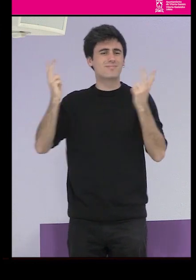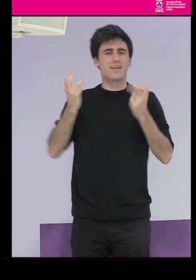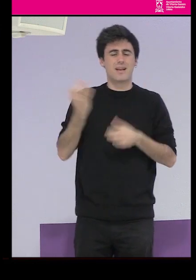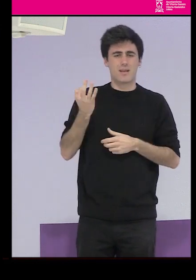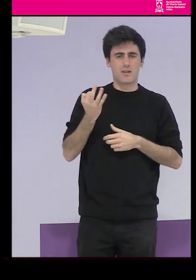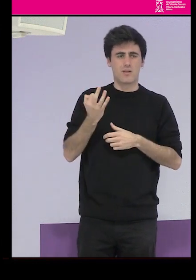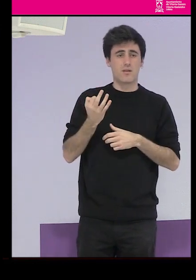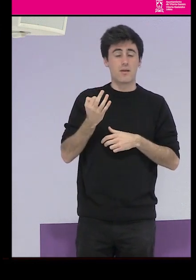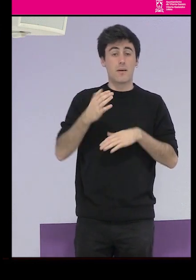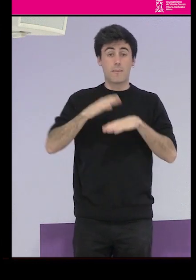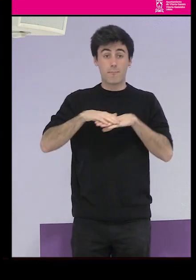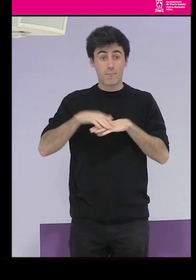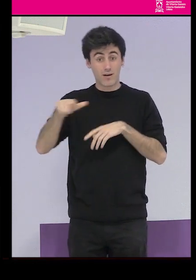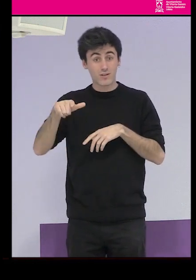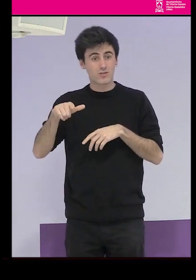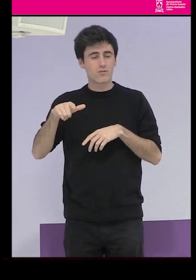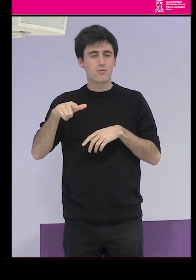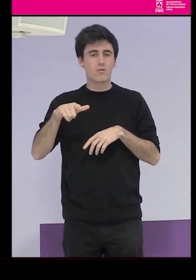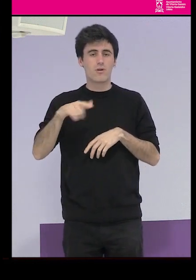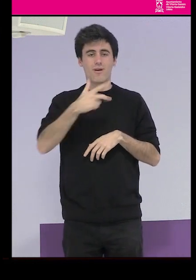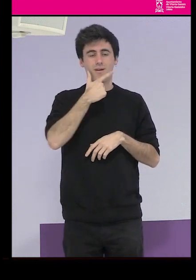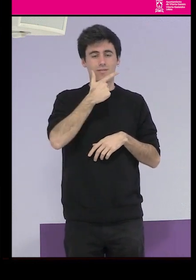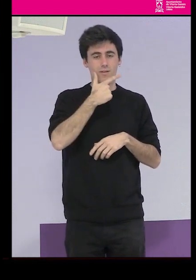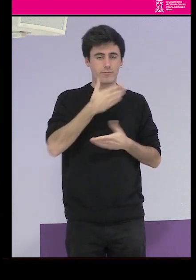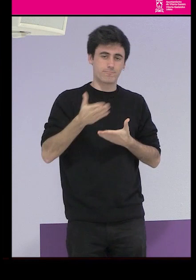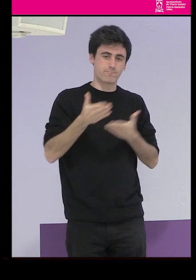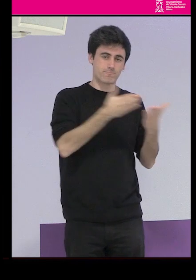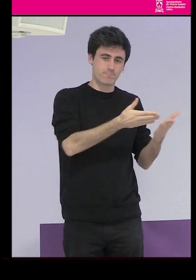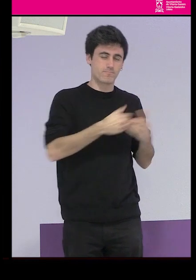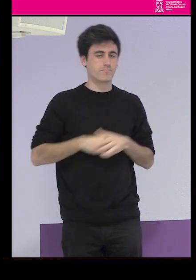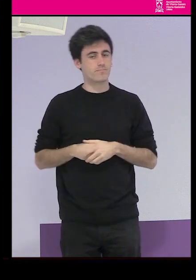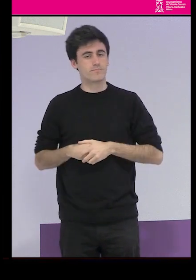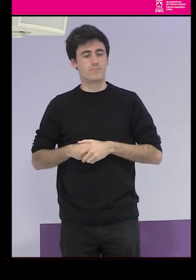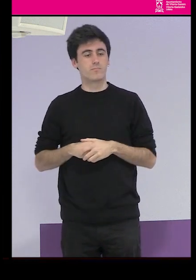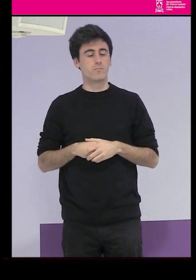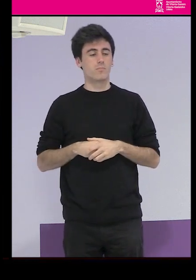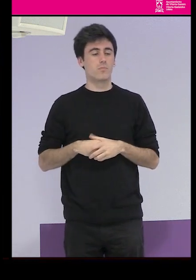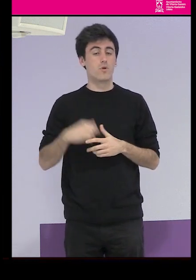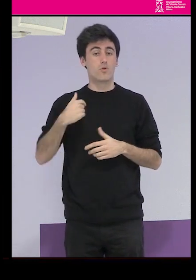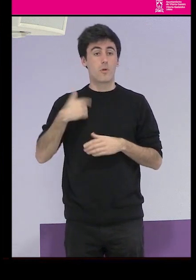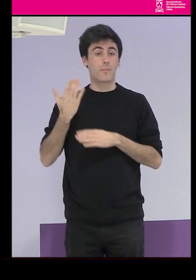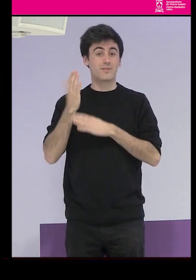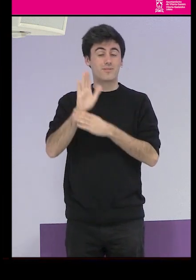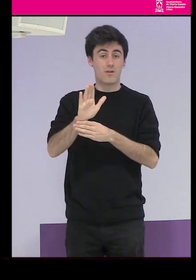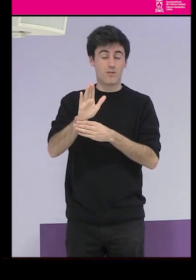eso nadie mejor que Andrea Momutio para contárnoslo. Y voy a presentarle a Andrea,